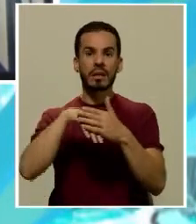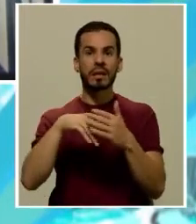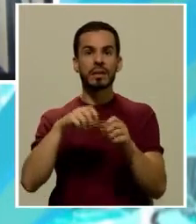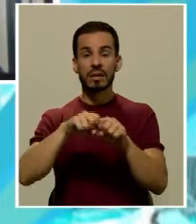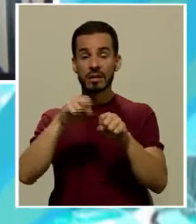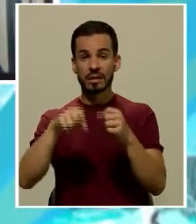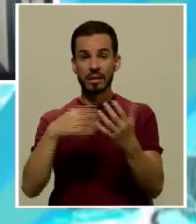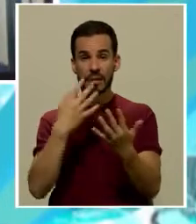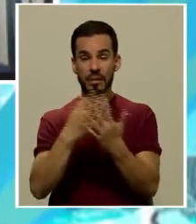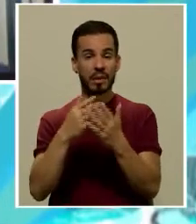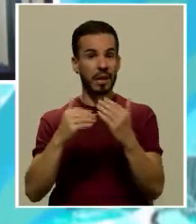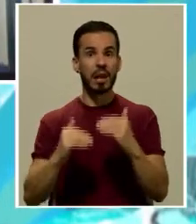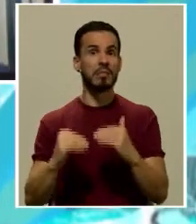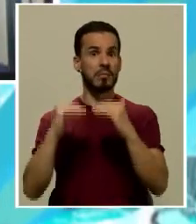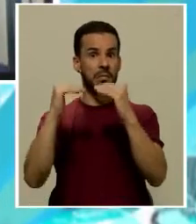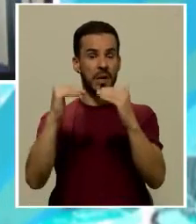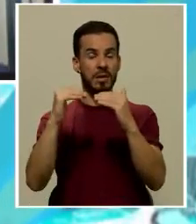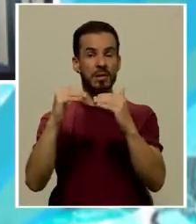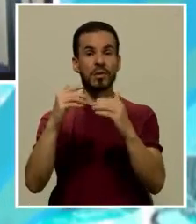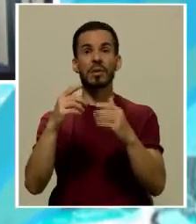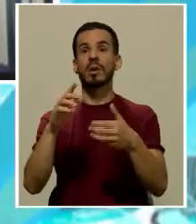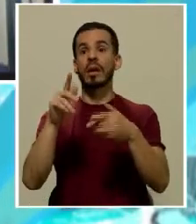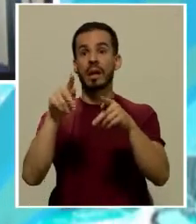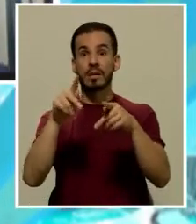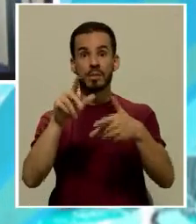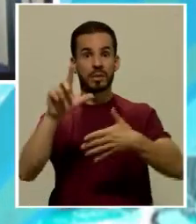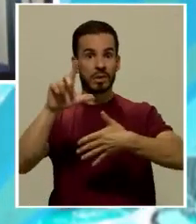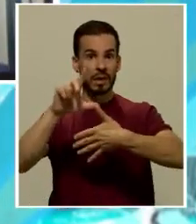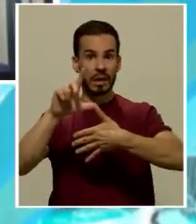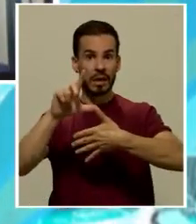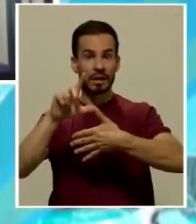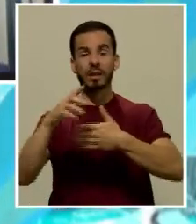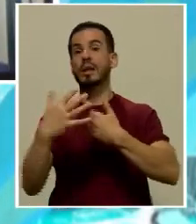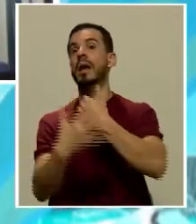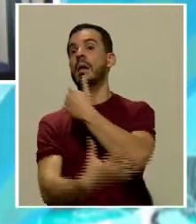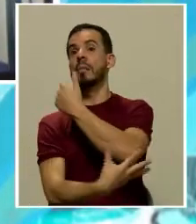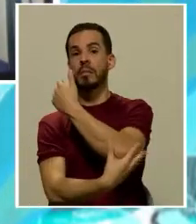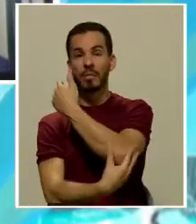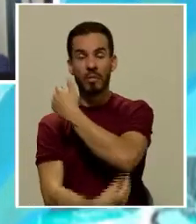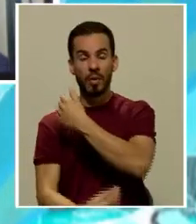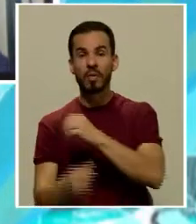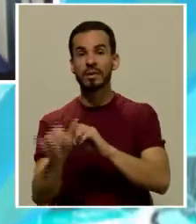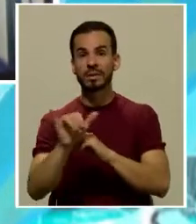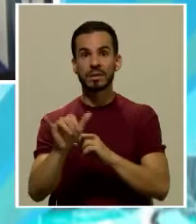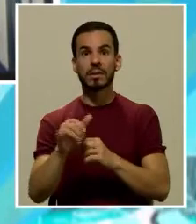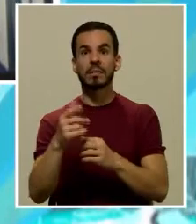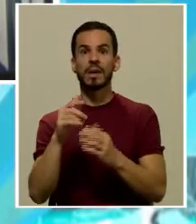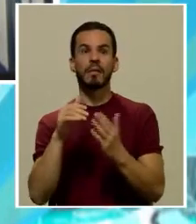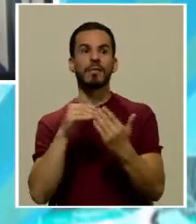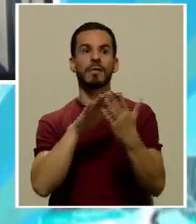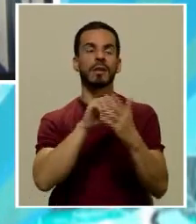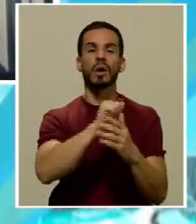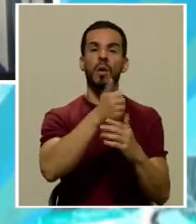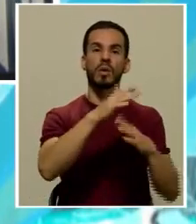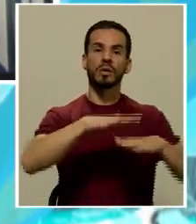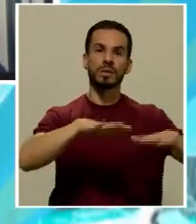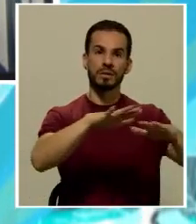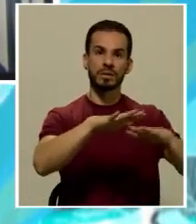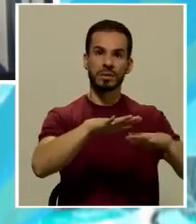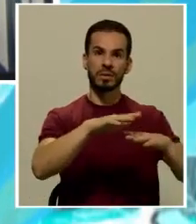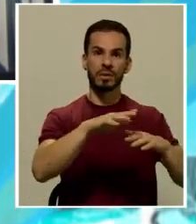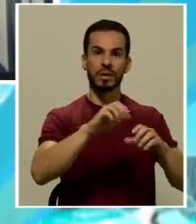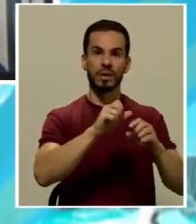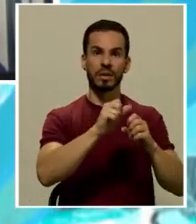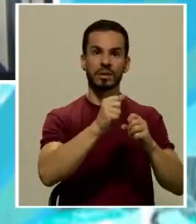penal es mucho mayor y los latinos y los pobres que contra otros sectores de la